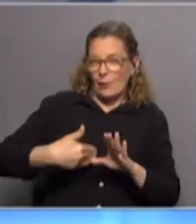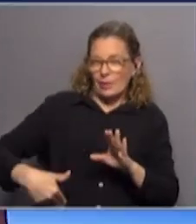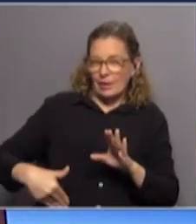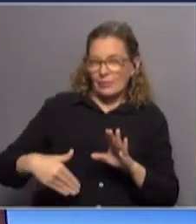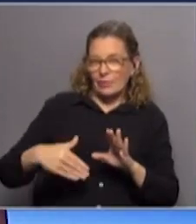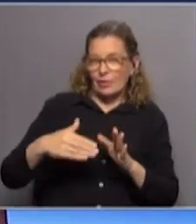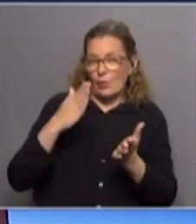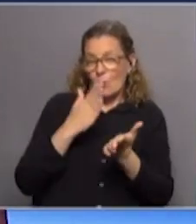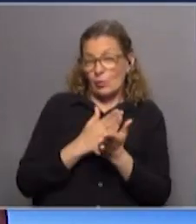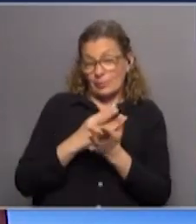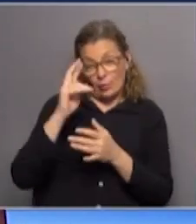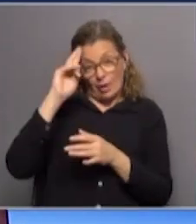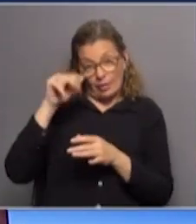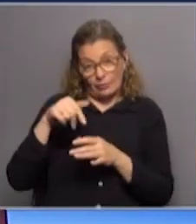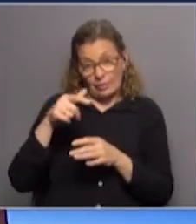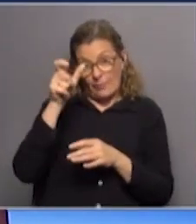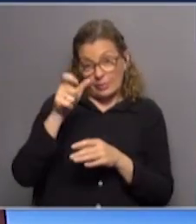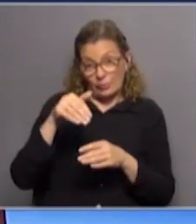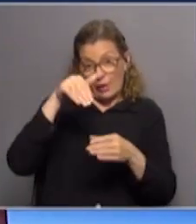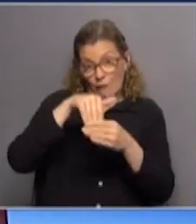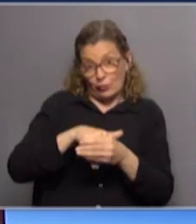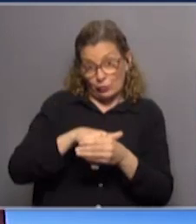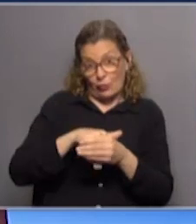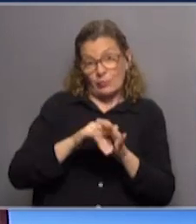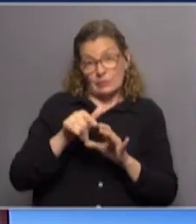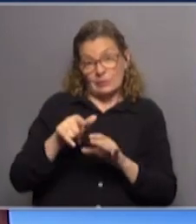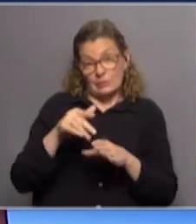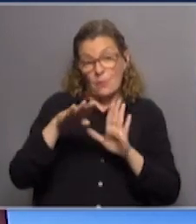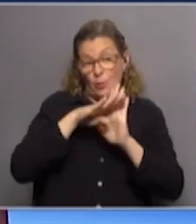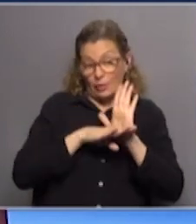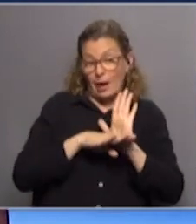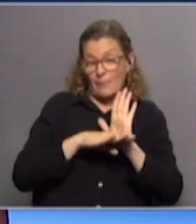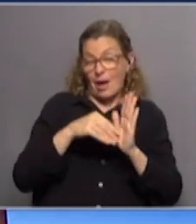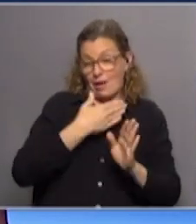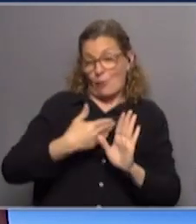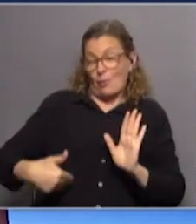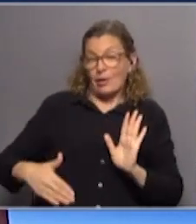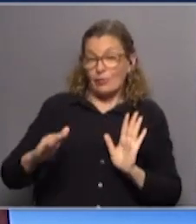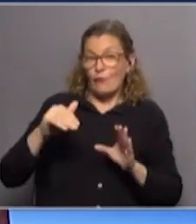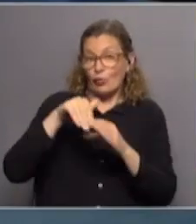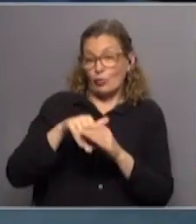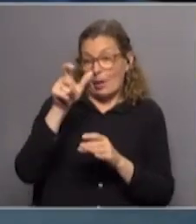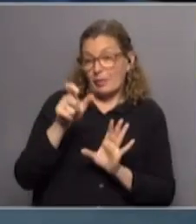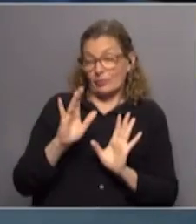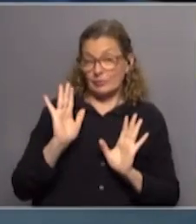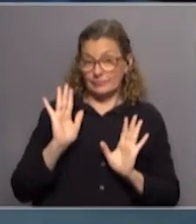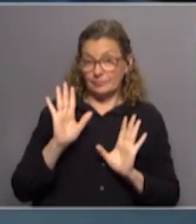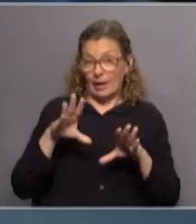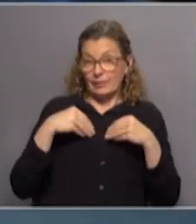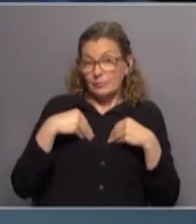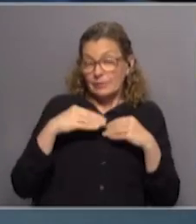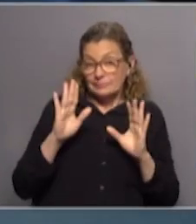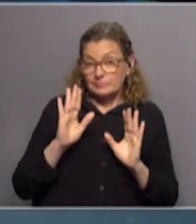en última instancia la razón por la que la gente que votó Cabildo abierto los votó, ¿no? Su programa de gobierno y siguen en este sentido, bueno,